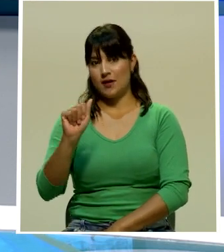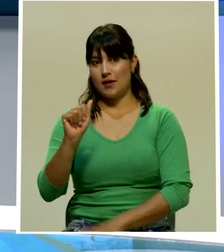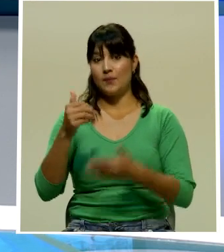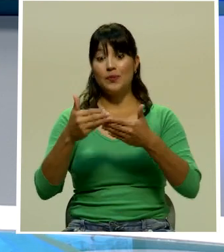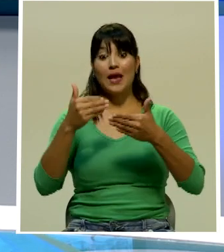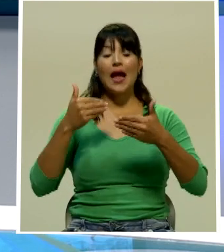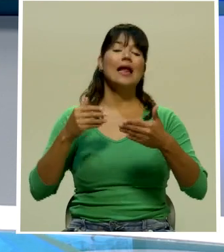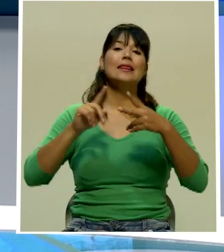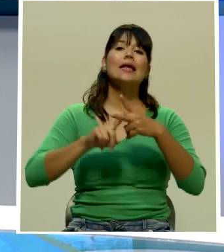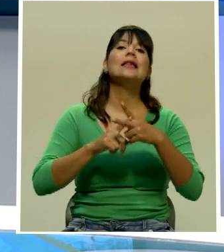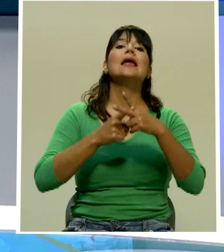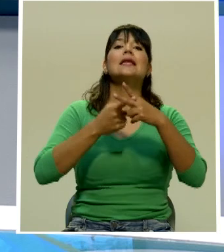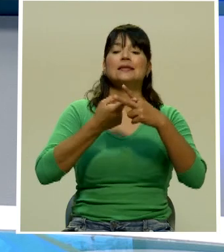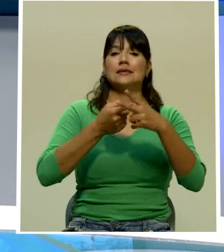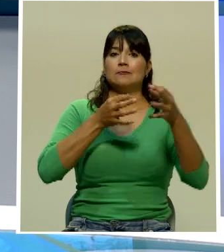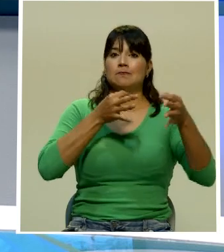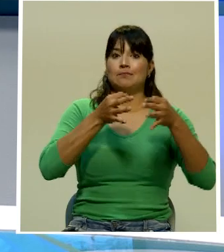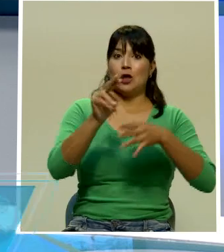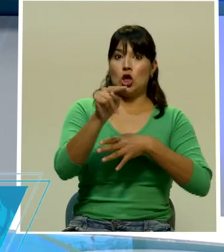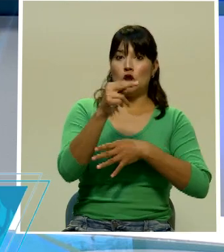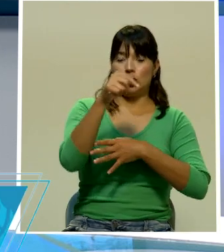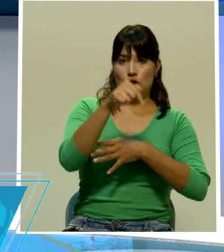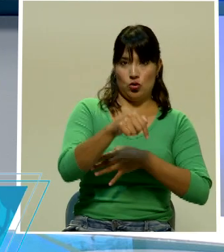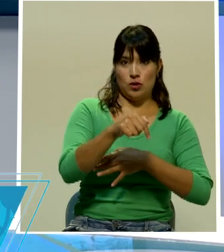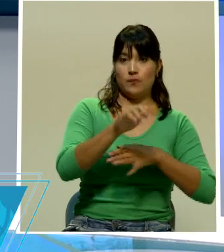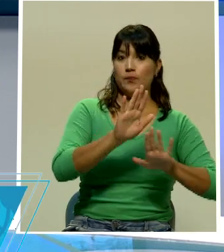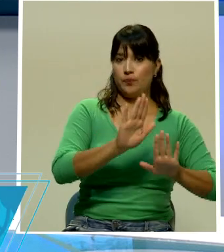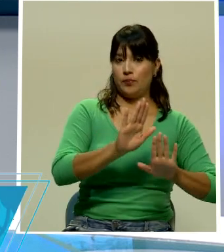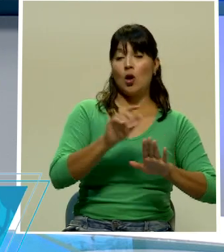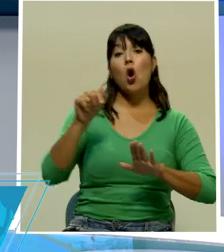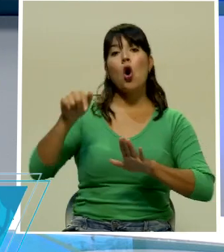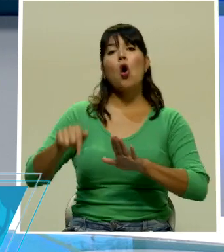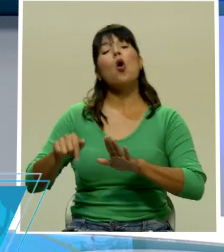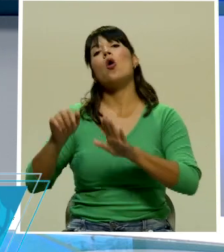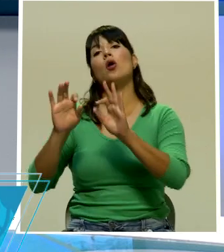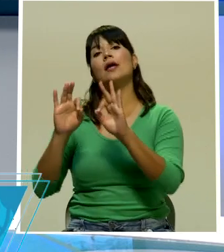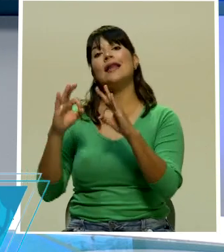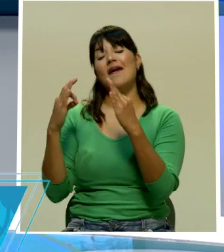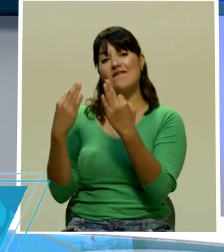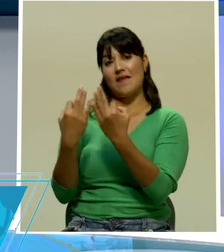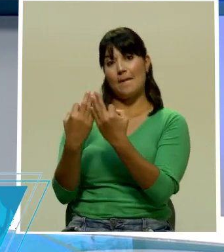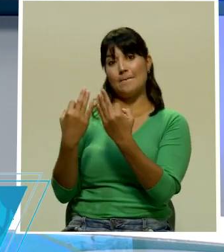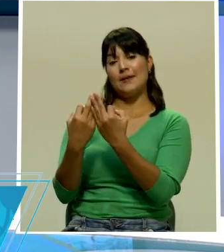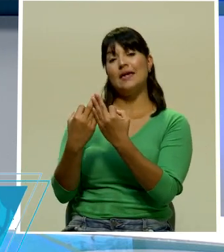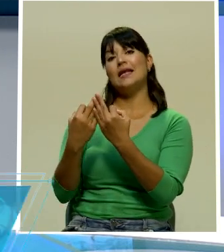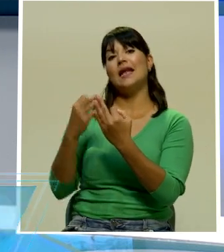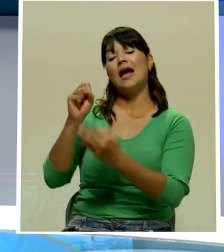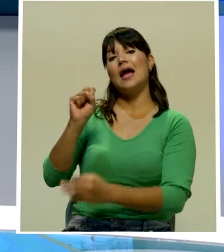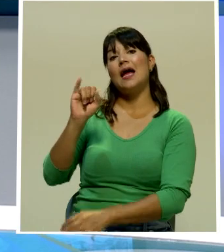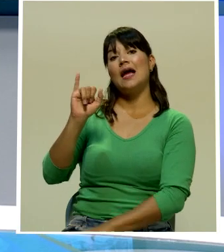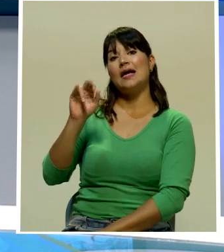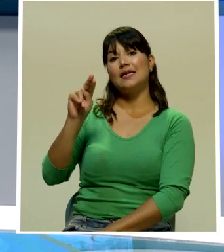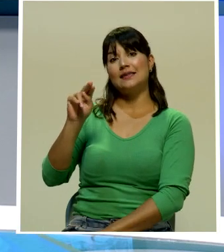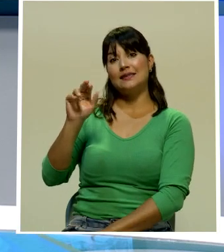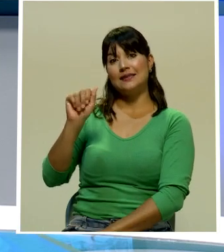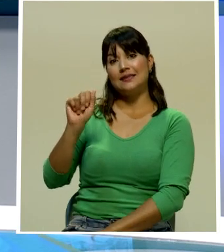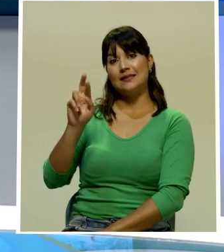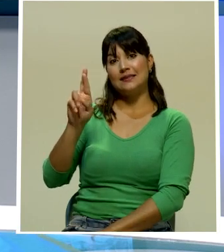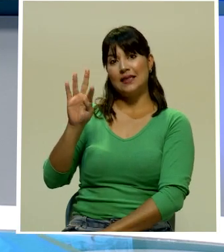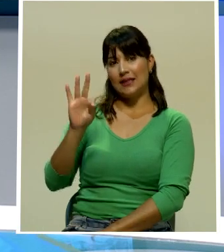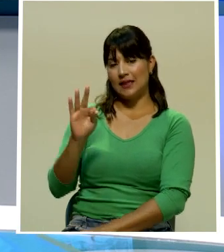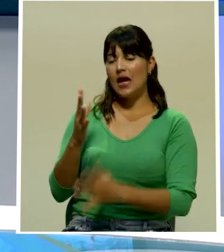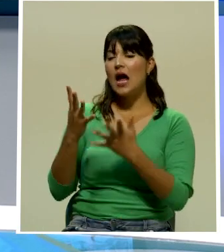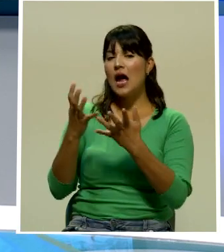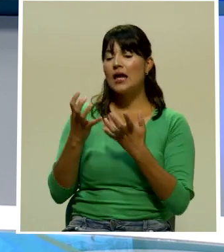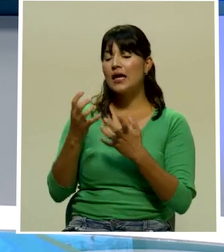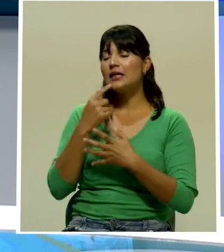noticias del día, hoy la familia del Sistema Nacional de Radio y Televisión quiere dar un